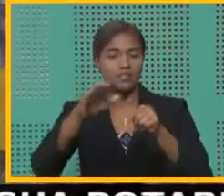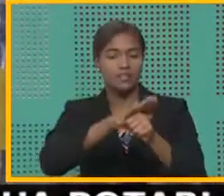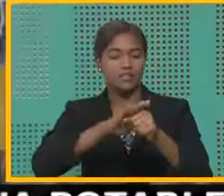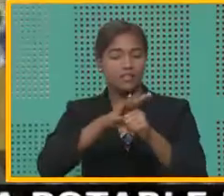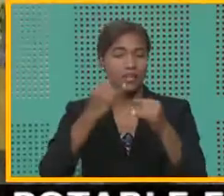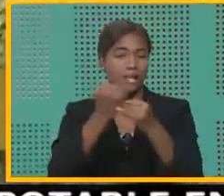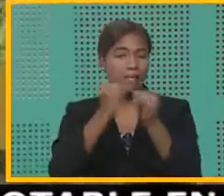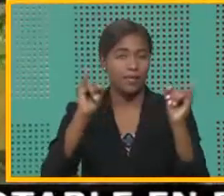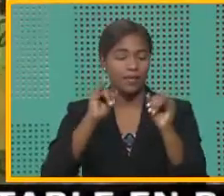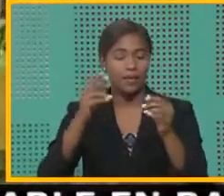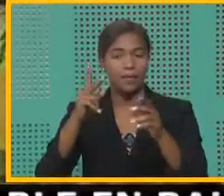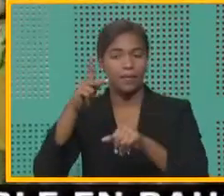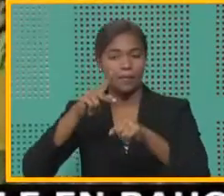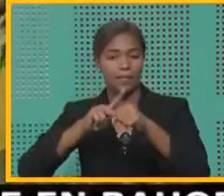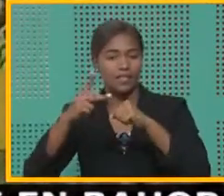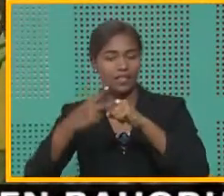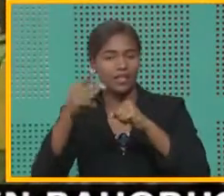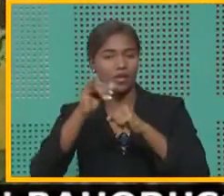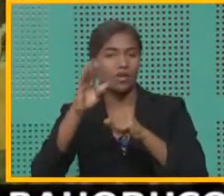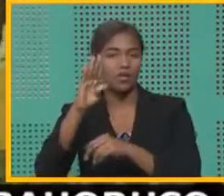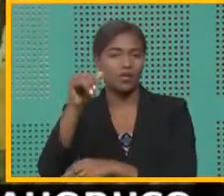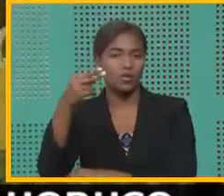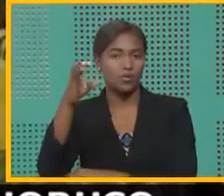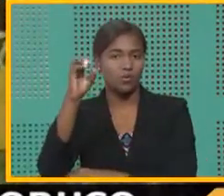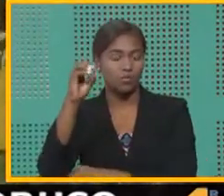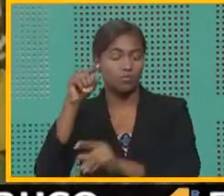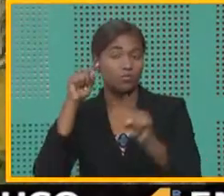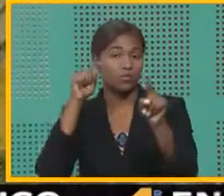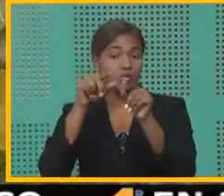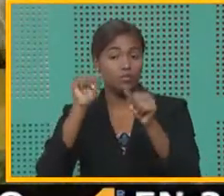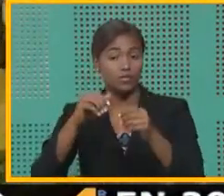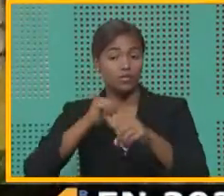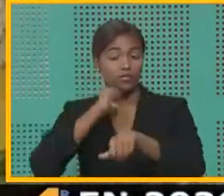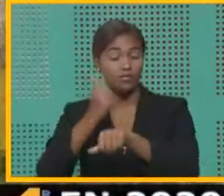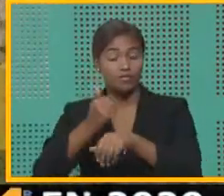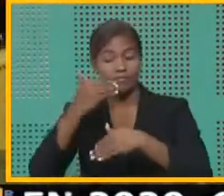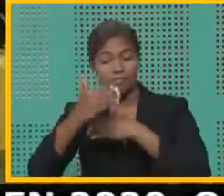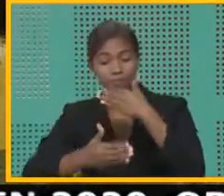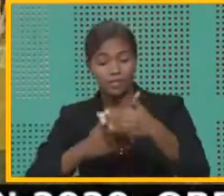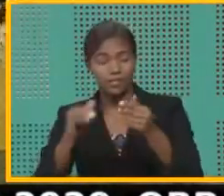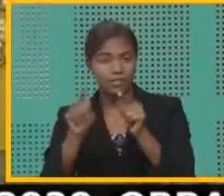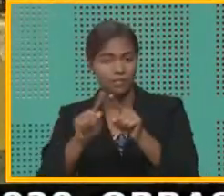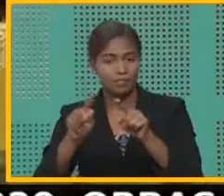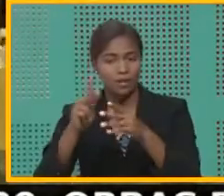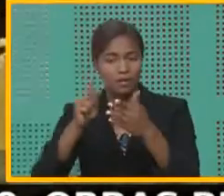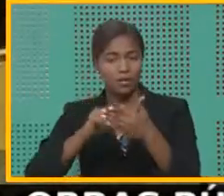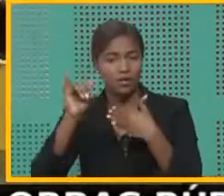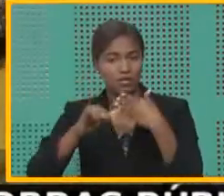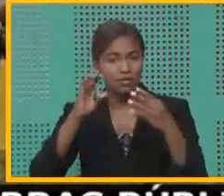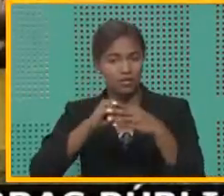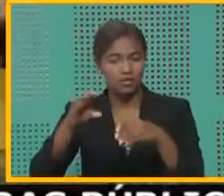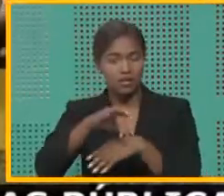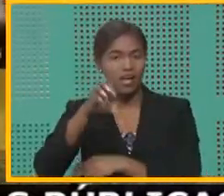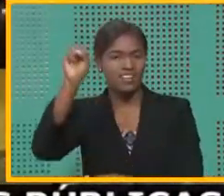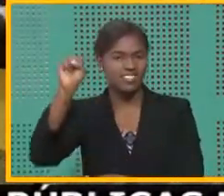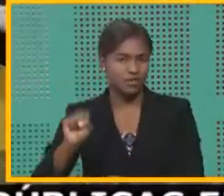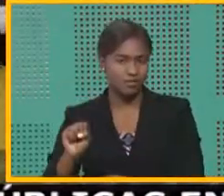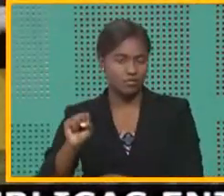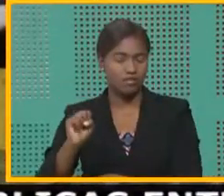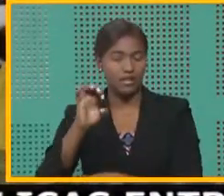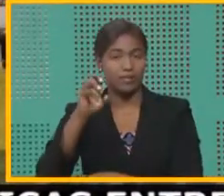Independencia, Pedernales y Bauruco, con el objetivo de constatar el avance de los proyectos agrícolas en el sur profundo.